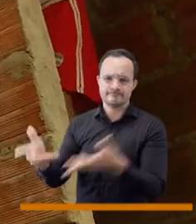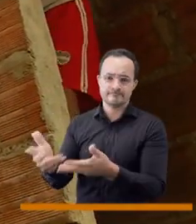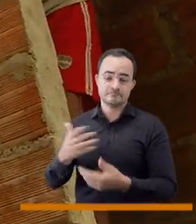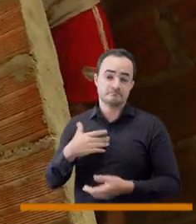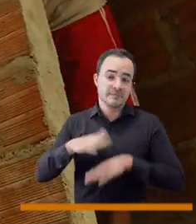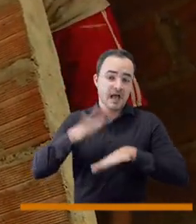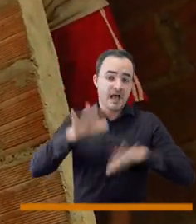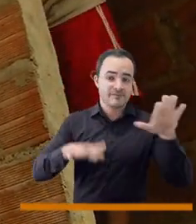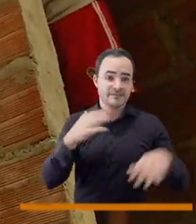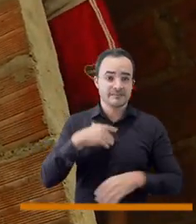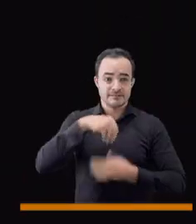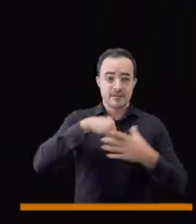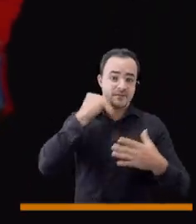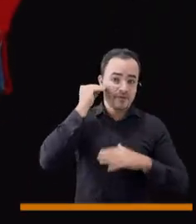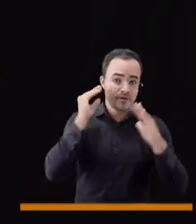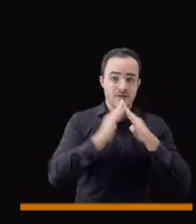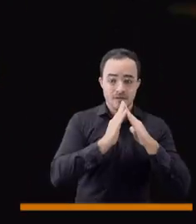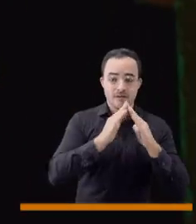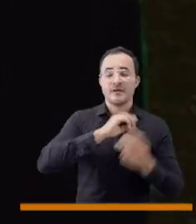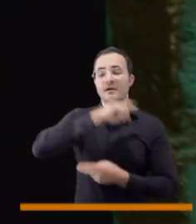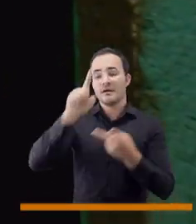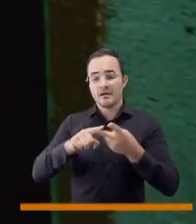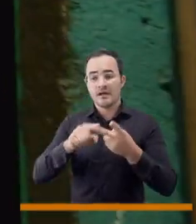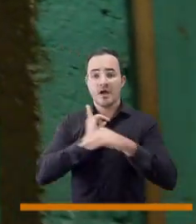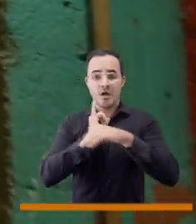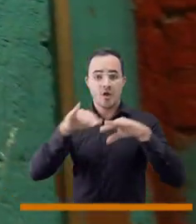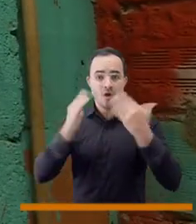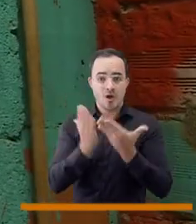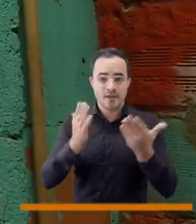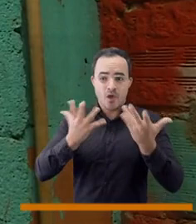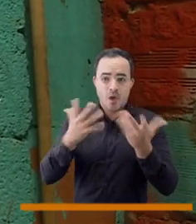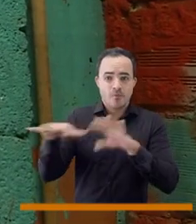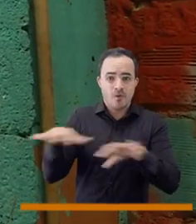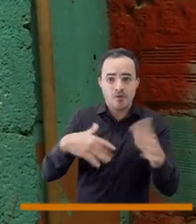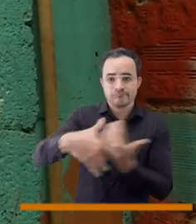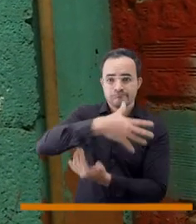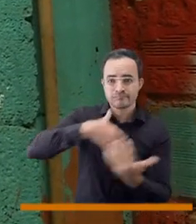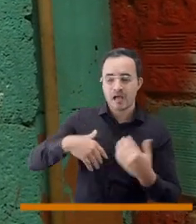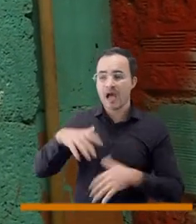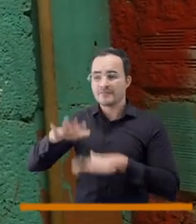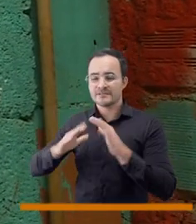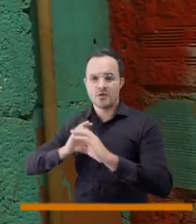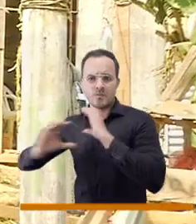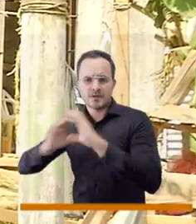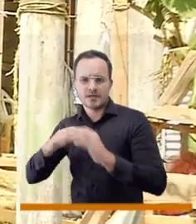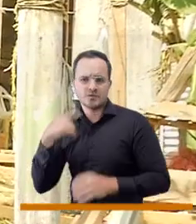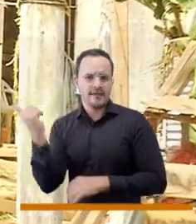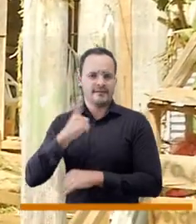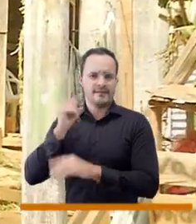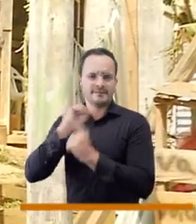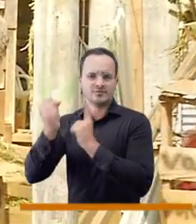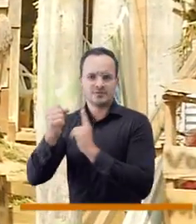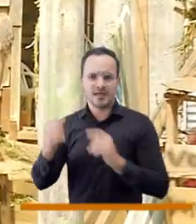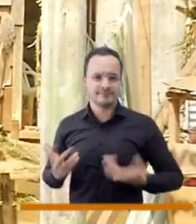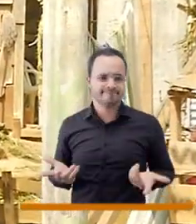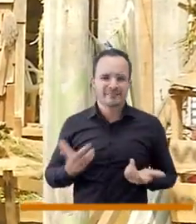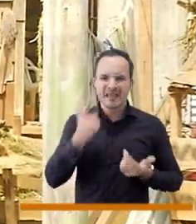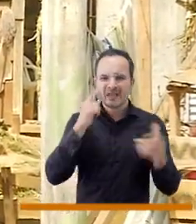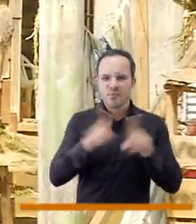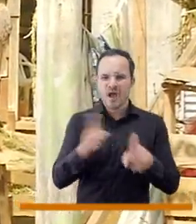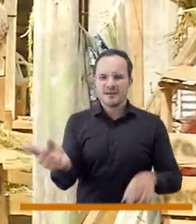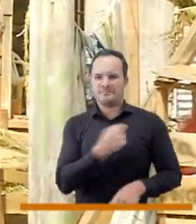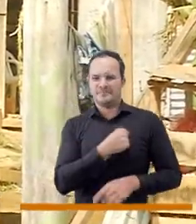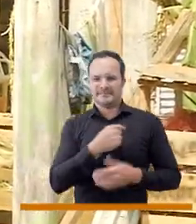fundamental, las formas de comportarse los niños en sus instituciones académicas, la forma de interactuar, de comunicarse.